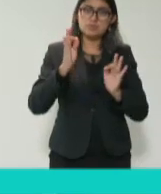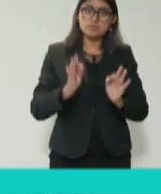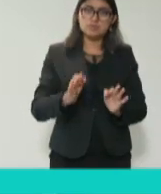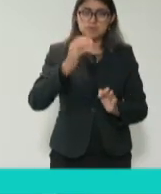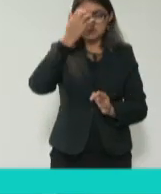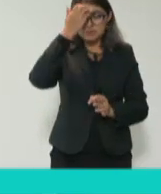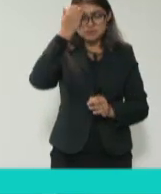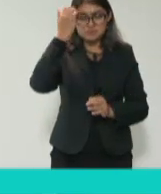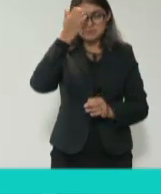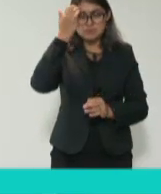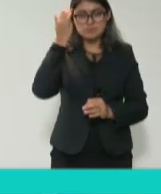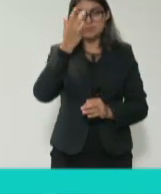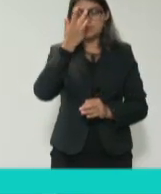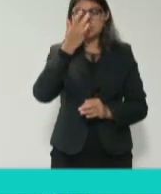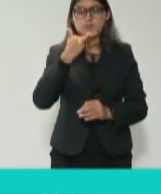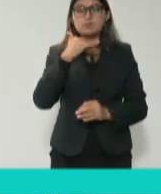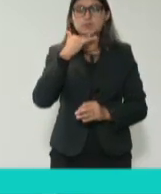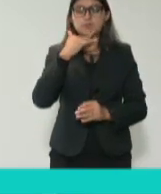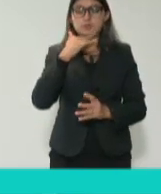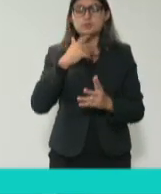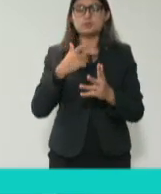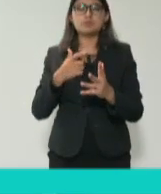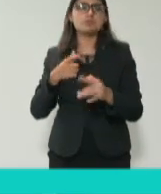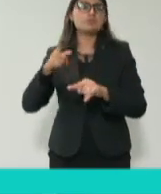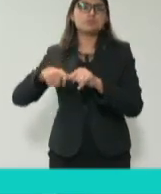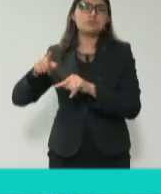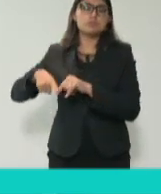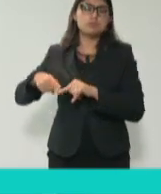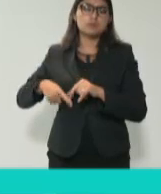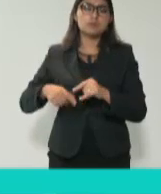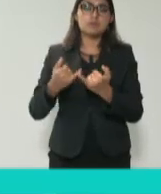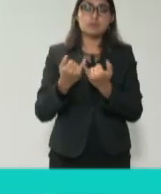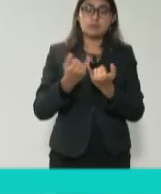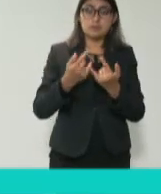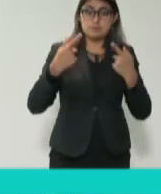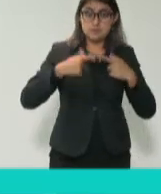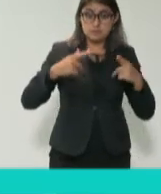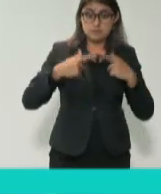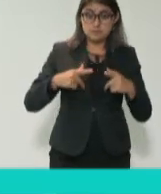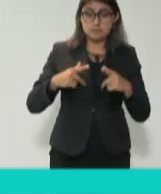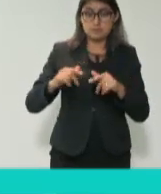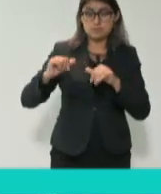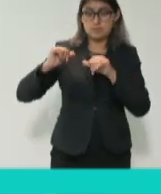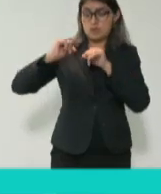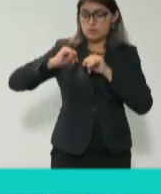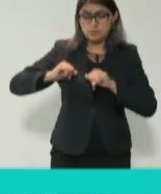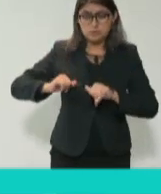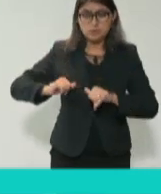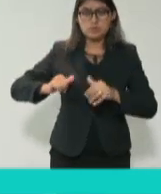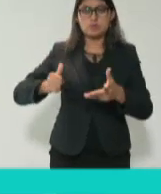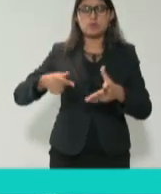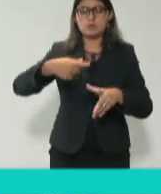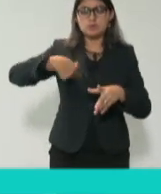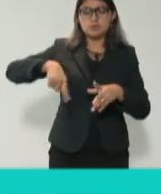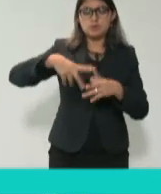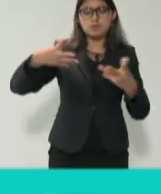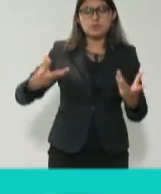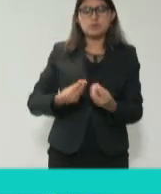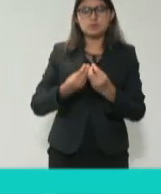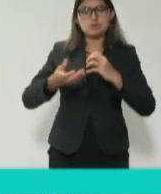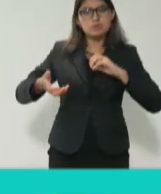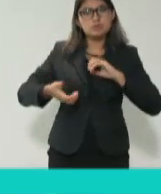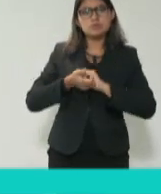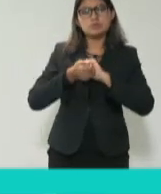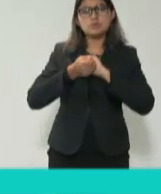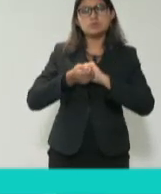y sobre todo generar una mayor conciencia tanto en los servidores públicos como en la ciudadanía, de que trabajar en conjunto con